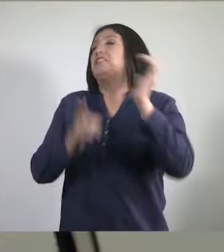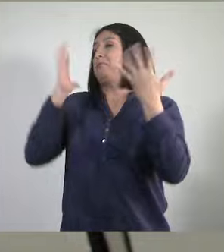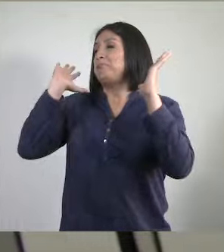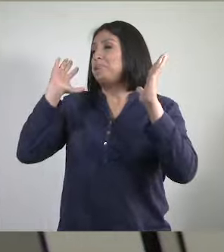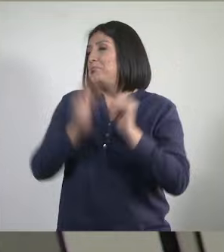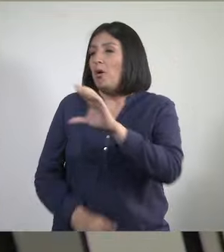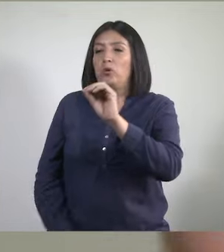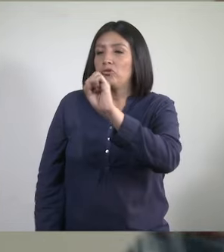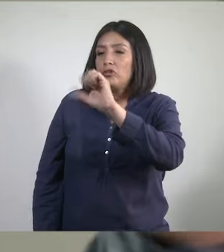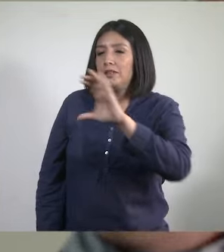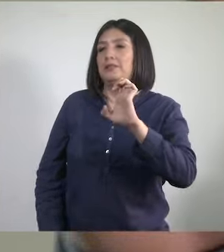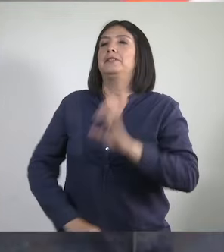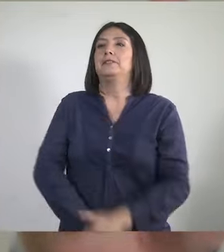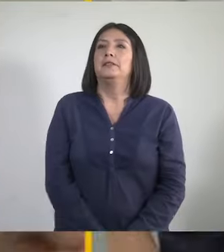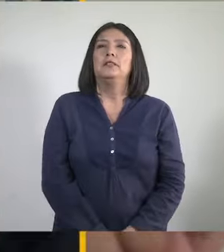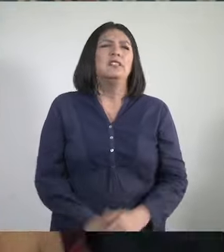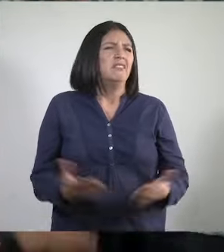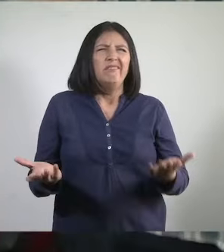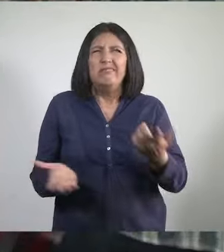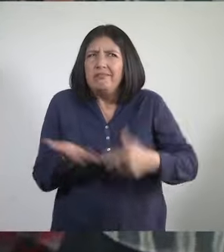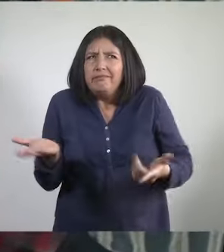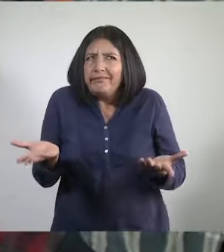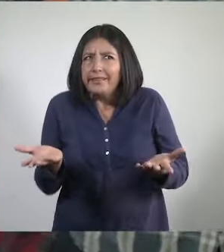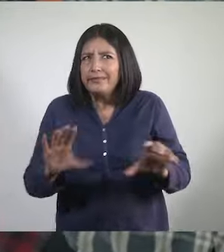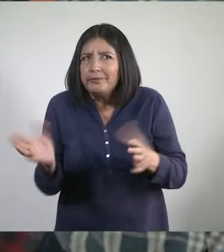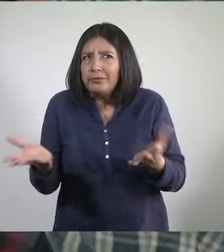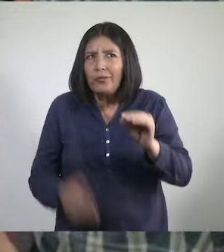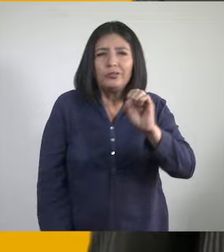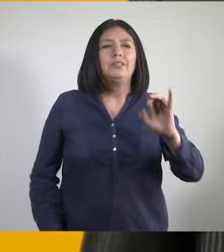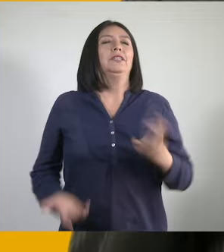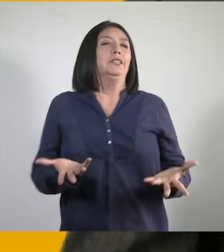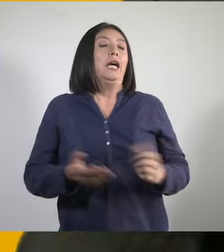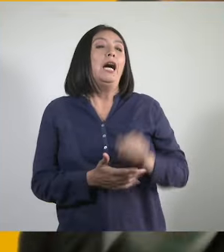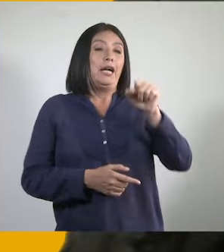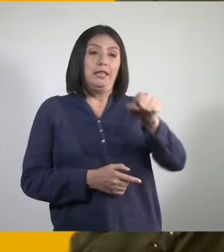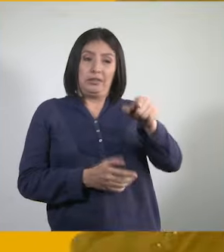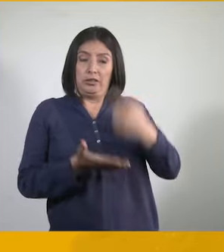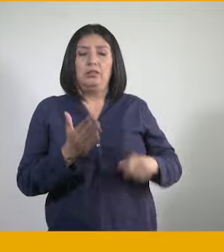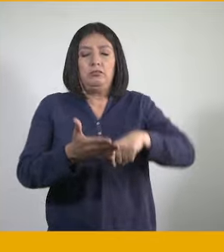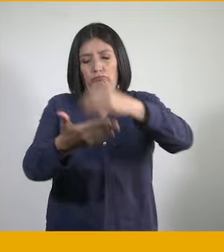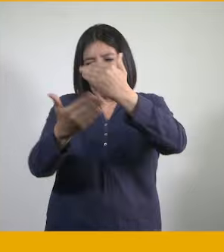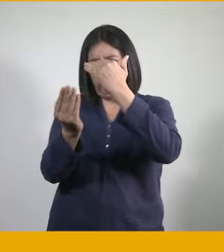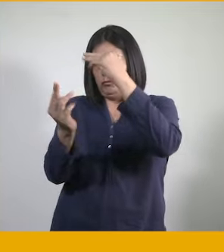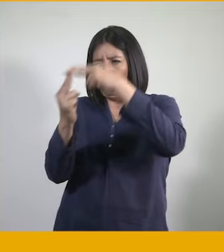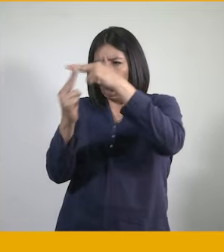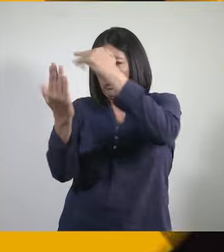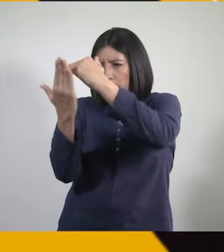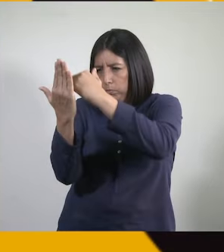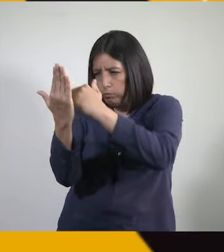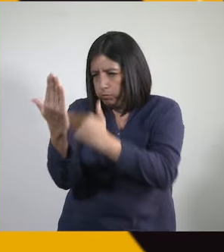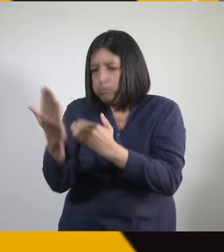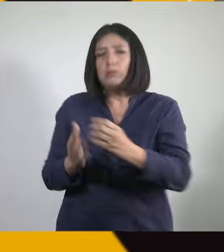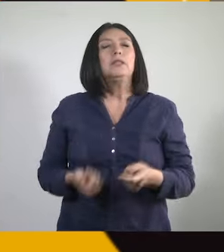OCE! ¡Listo! ¡El OCE! ¿Y qué hacemos en el OCE? En el OCE, te inscribes en el Registro